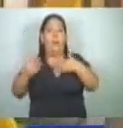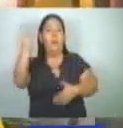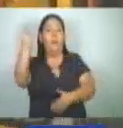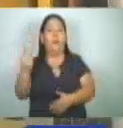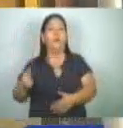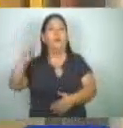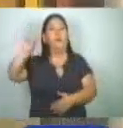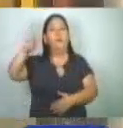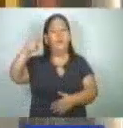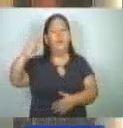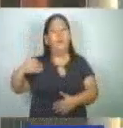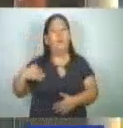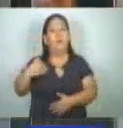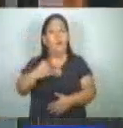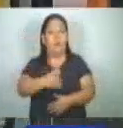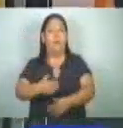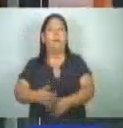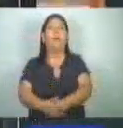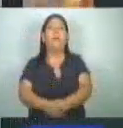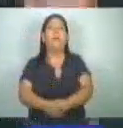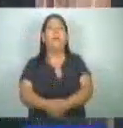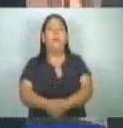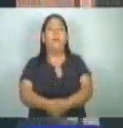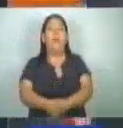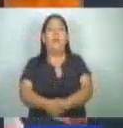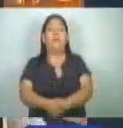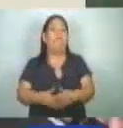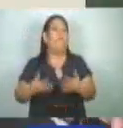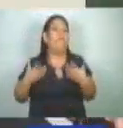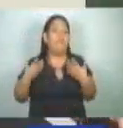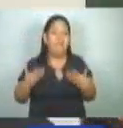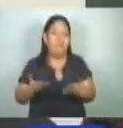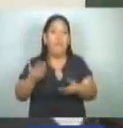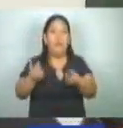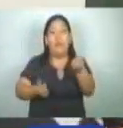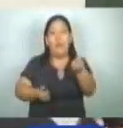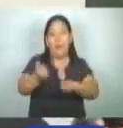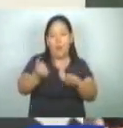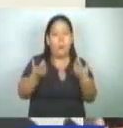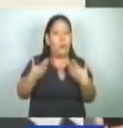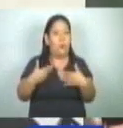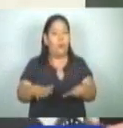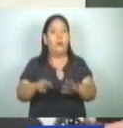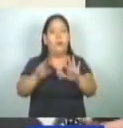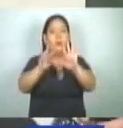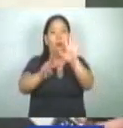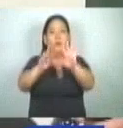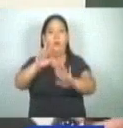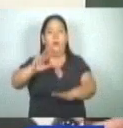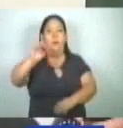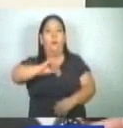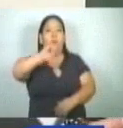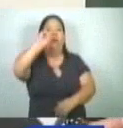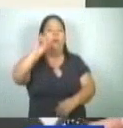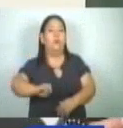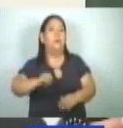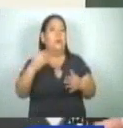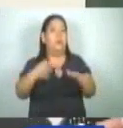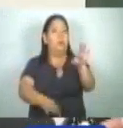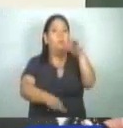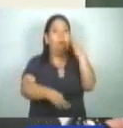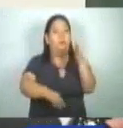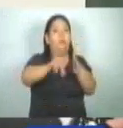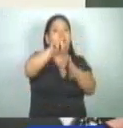Transporte, Nelson Reyes. La gran mayoría puestas a vehículos particulares, estamos hablando de un 73% que ha sido puesta a